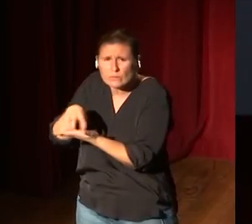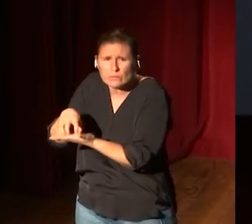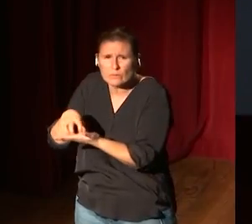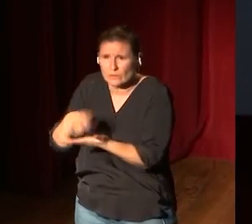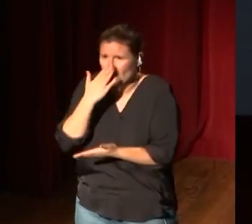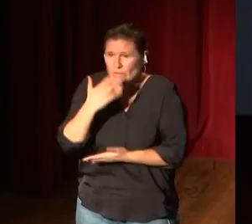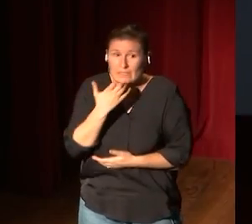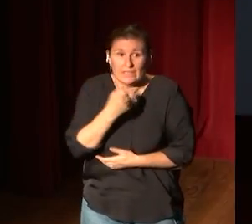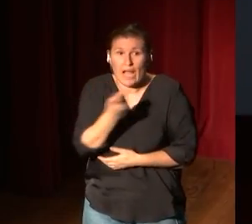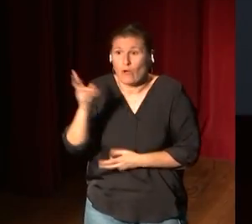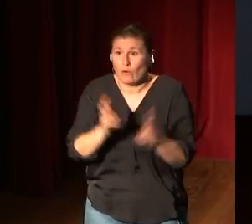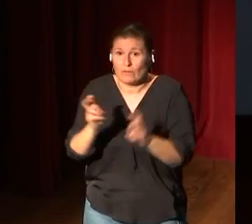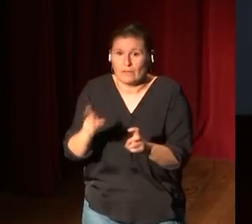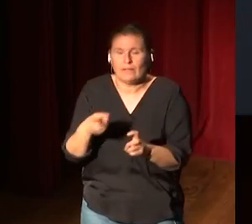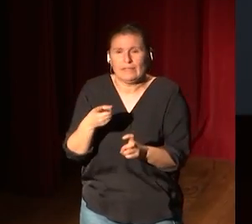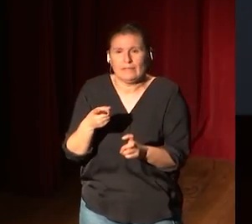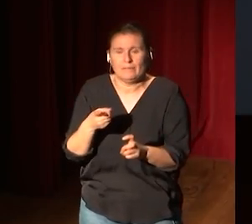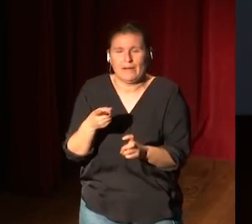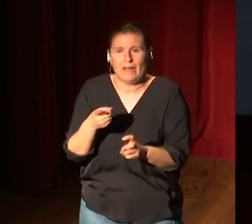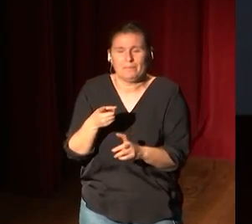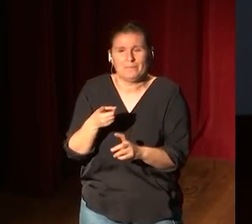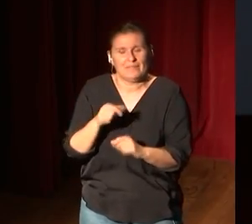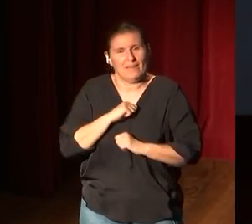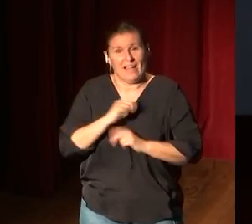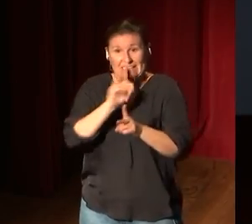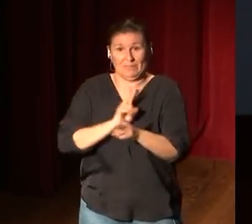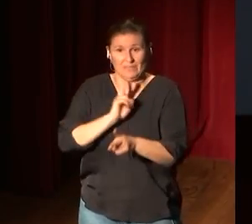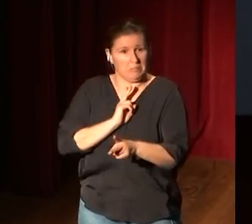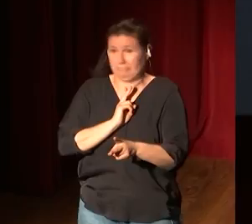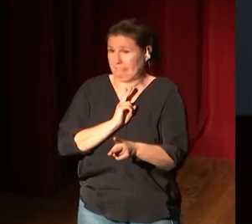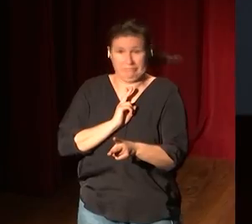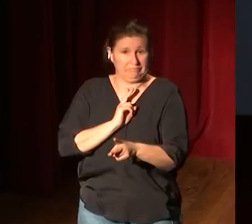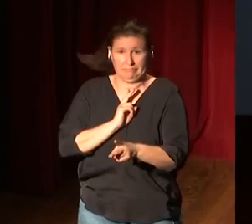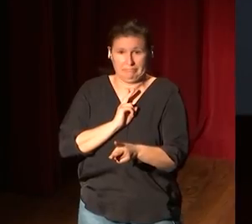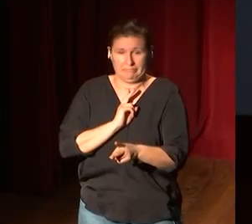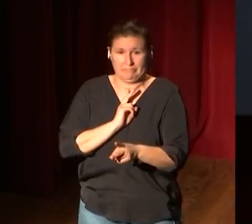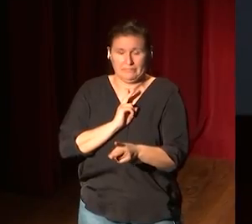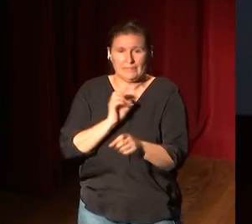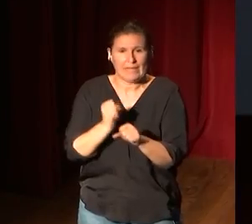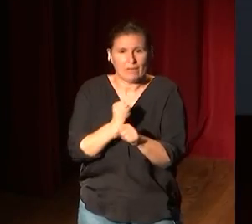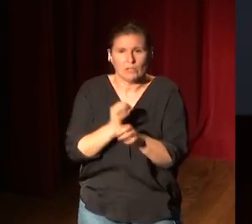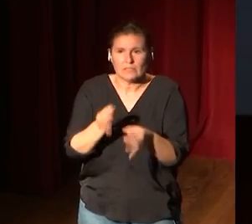han venido o alguien busca en esta conferencia respuestas, no, trabajo en la duda constante